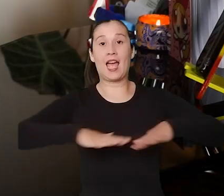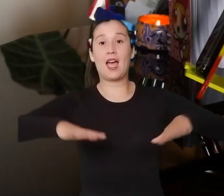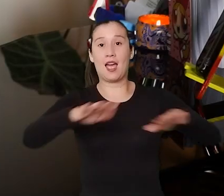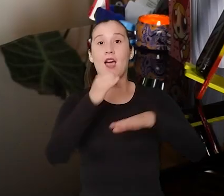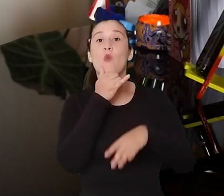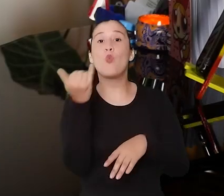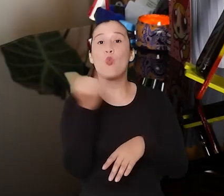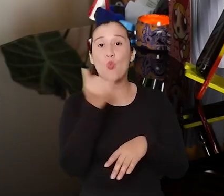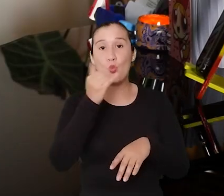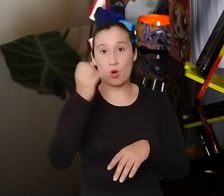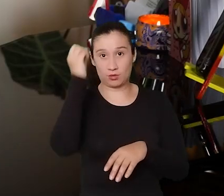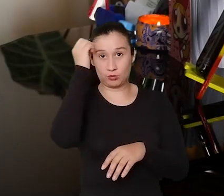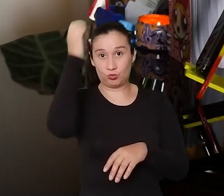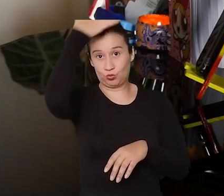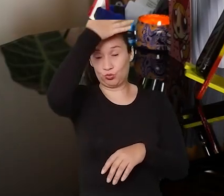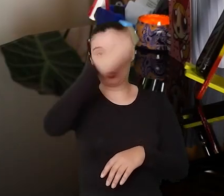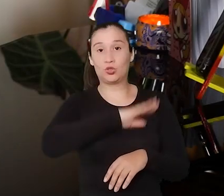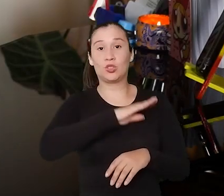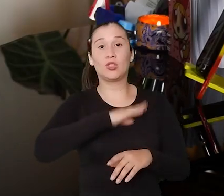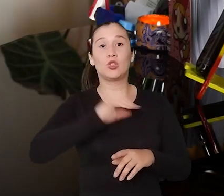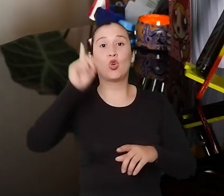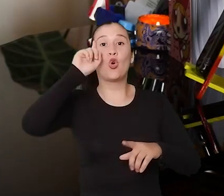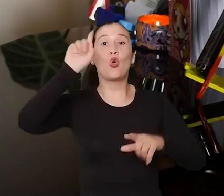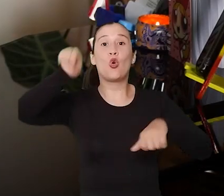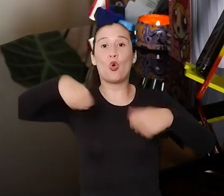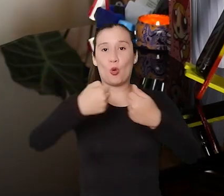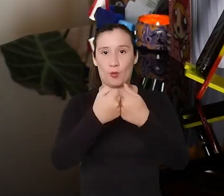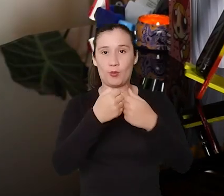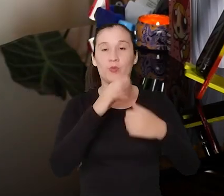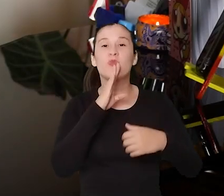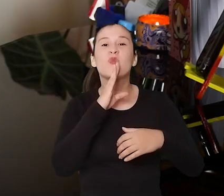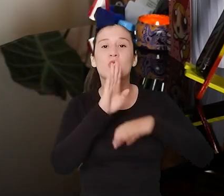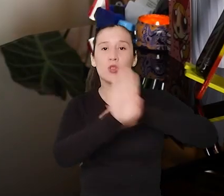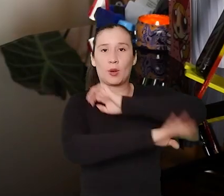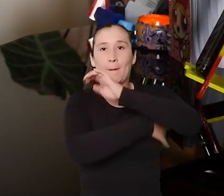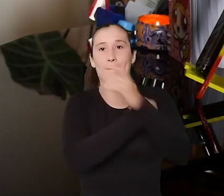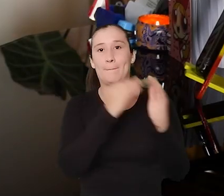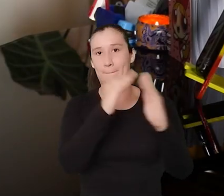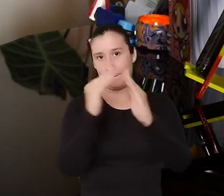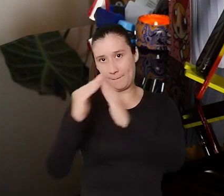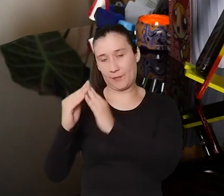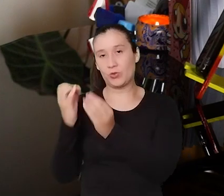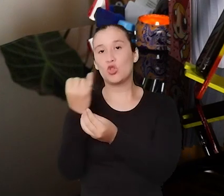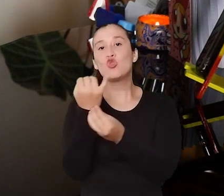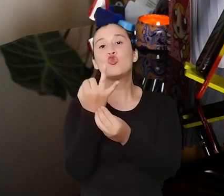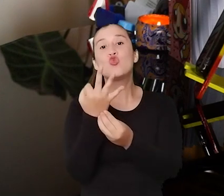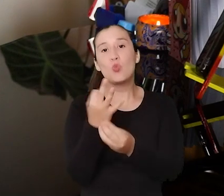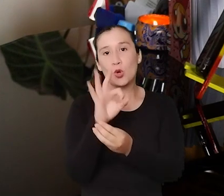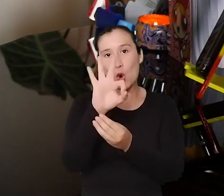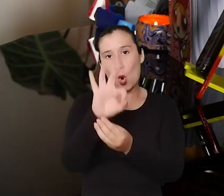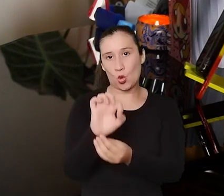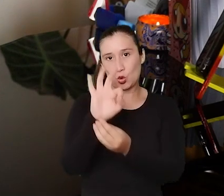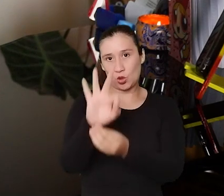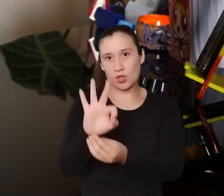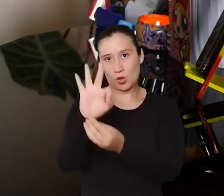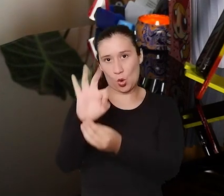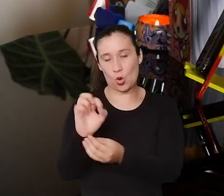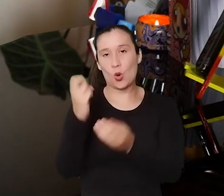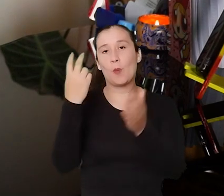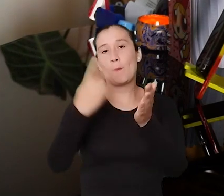El alcalde de Aguazul, Nelson Camacho, suscribió convenio interadministrativo con el Ministerio de Vivienda, Ciudad y Territorio, convenio número